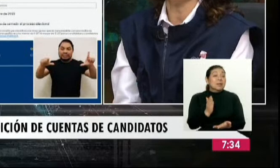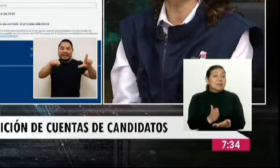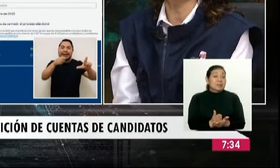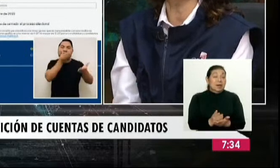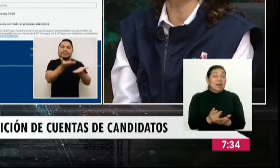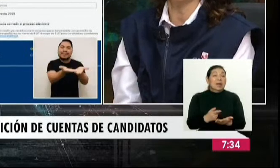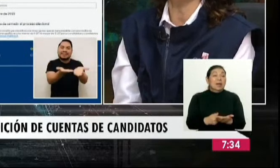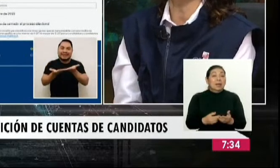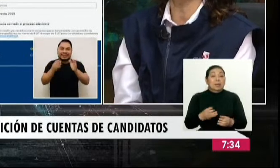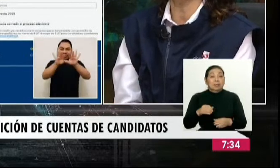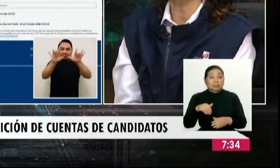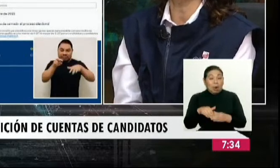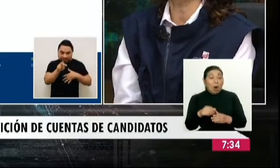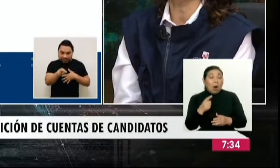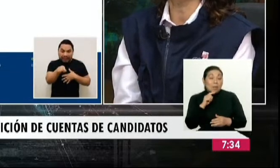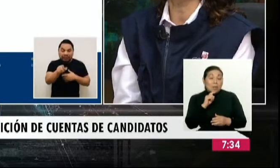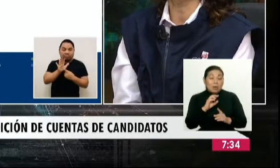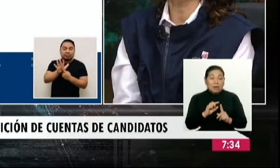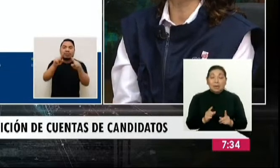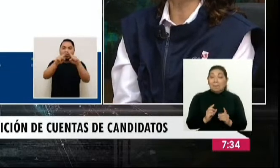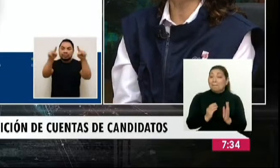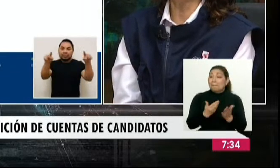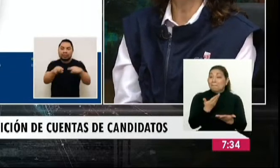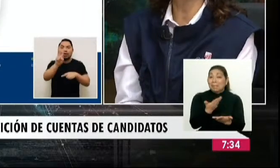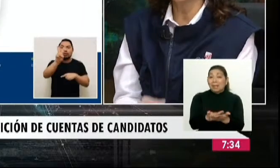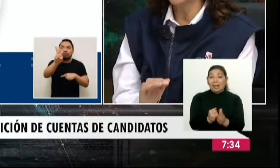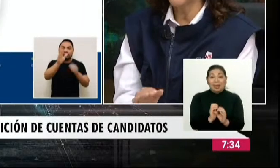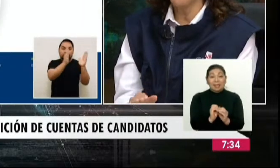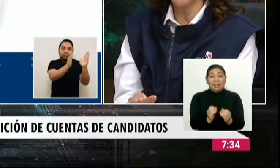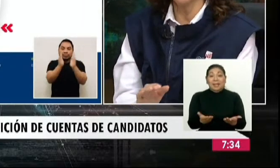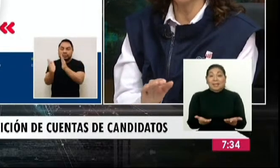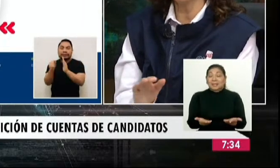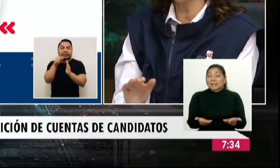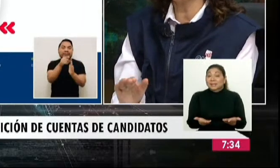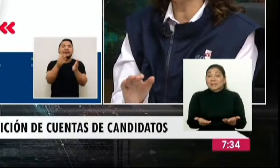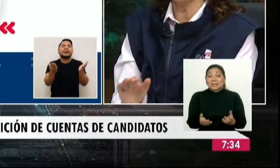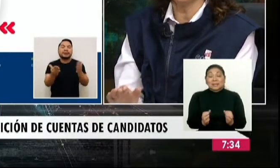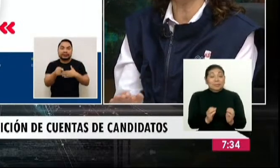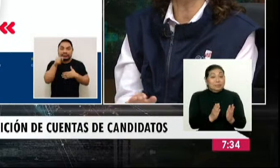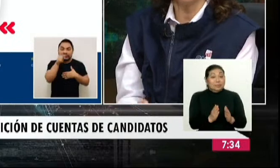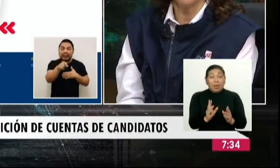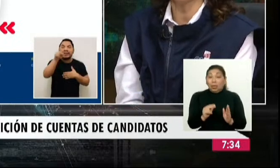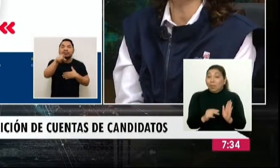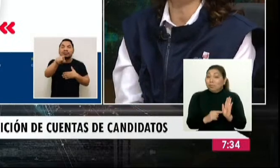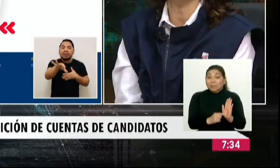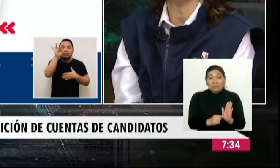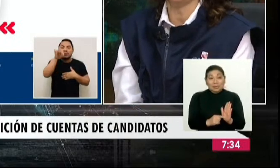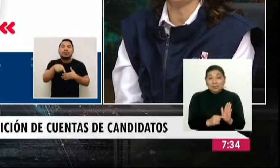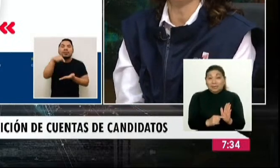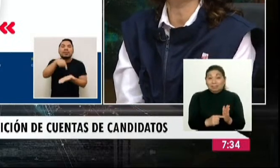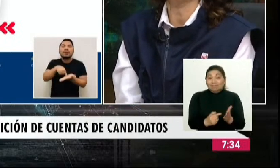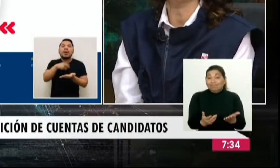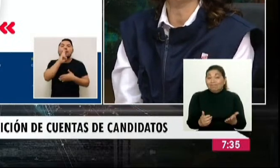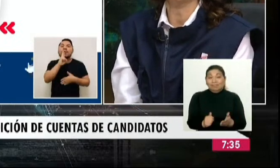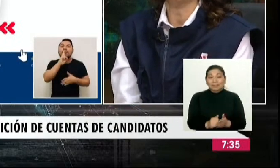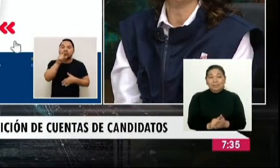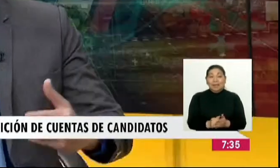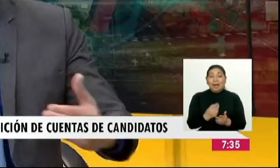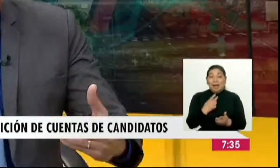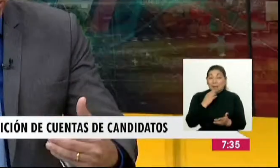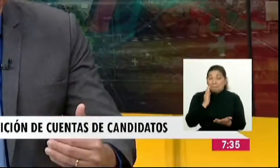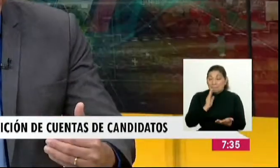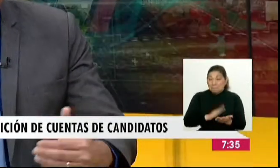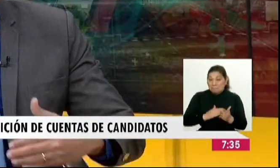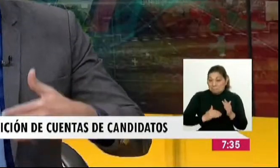en el que estén candidatos y candidatas. Claro, pero si no presentas nada, ya has La infracción por no presentar sí está definida en norma. ¿Y hay una